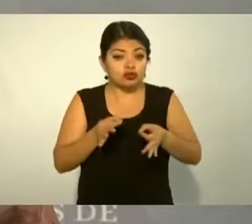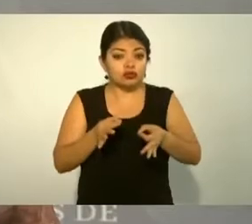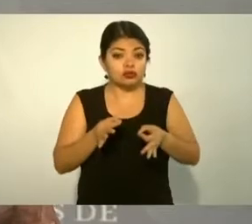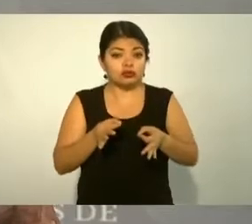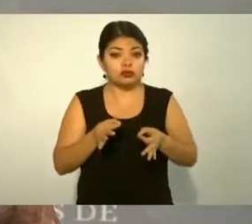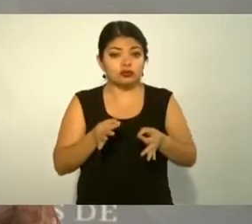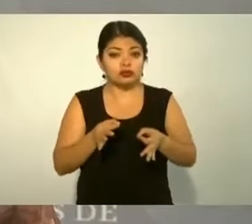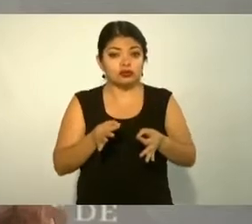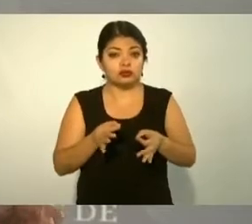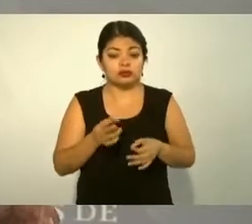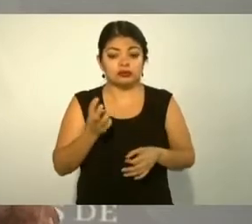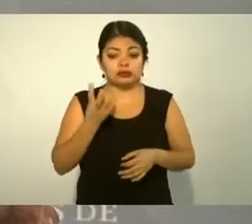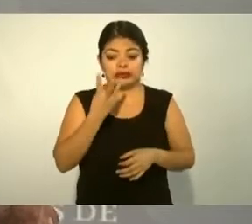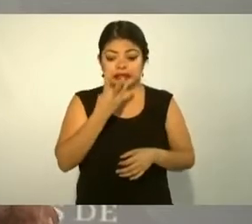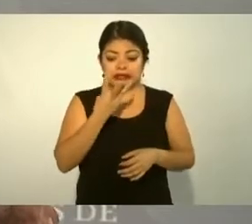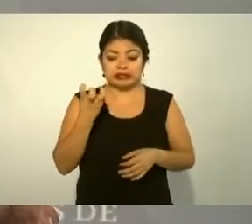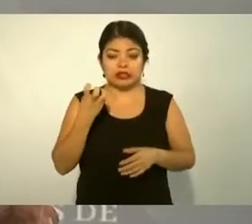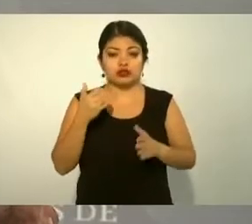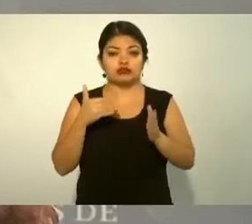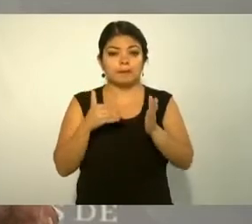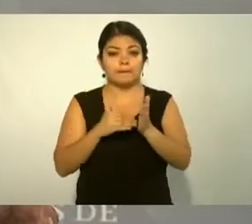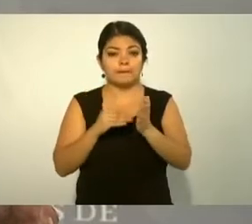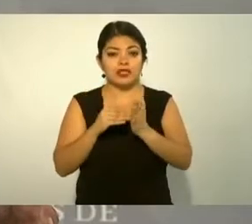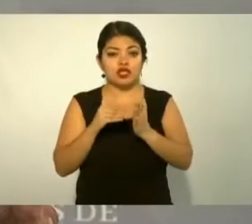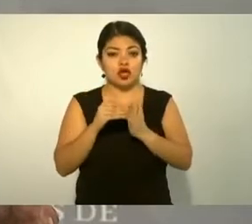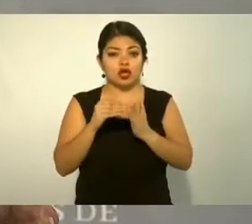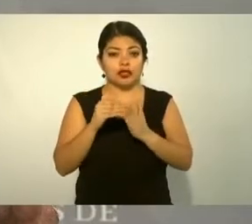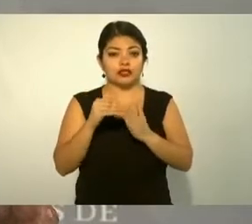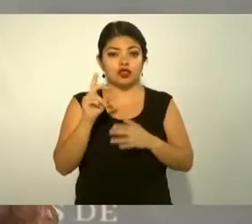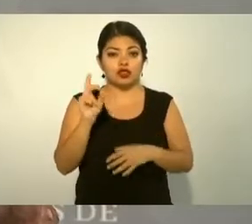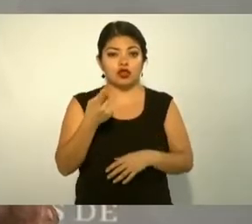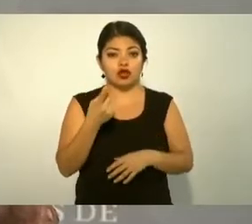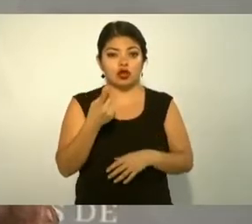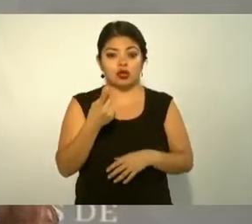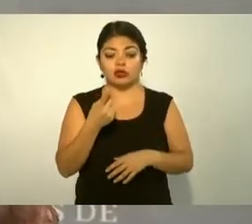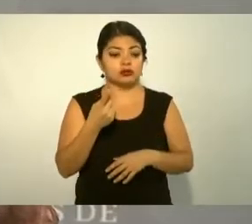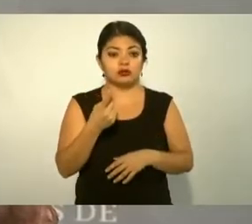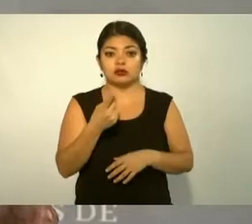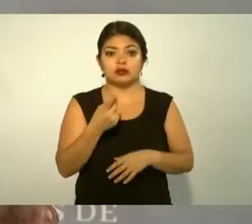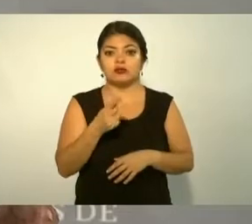300 millones de dólares y pagaron 500 millones